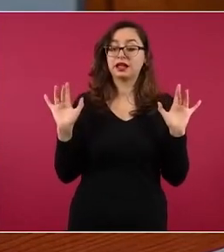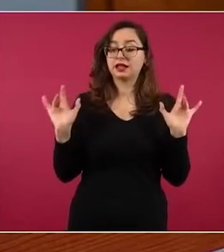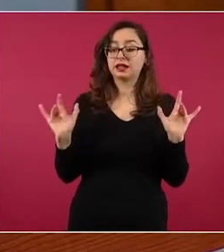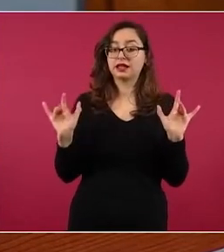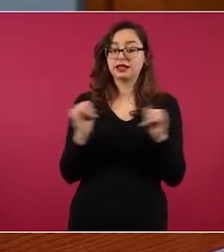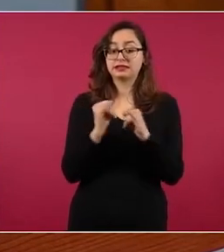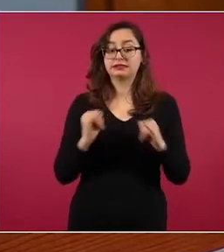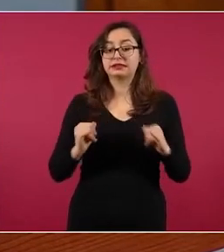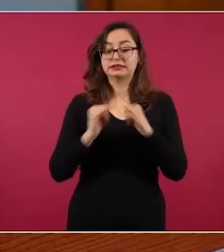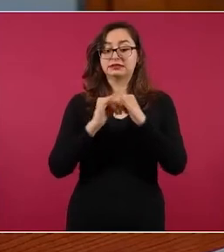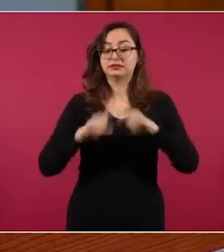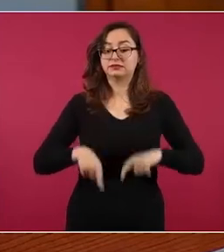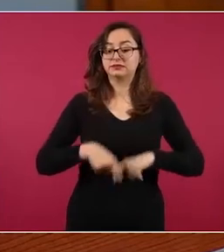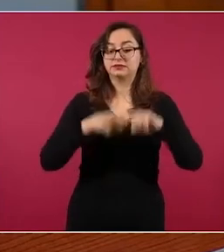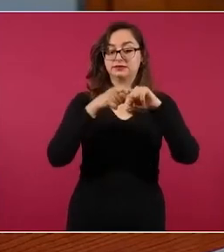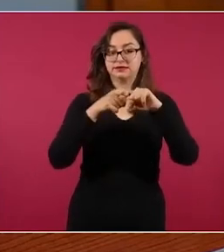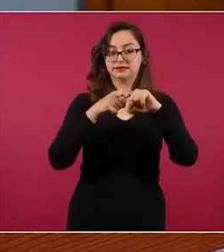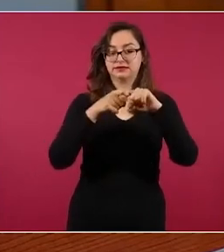dependencia.